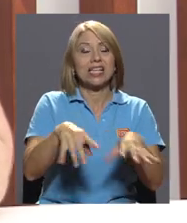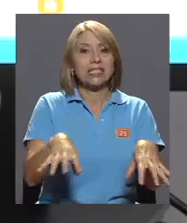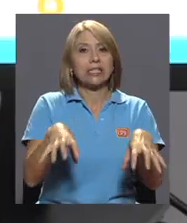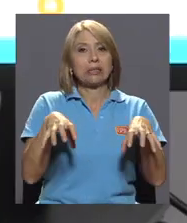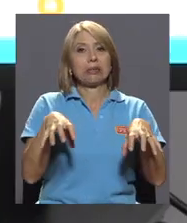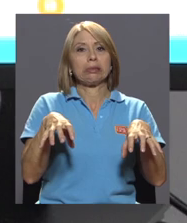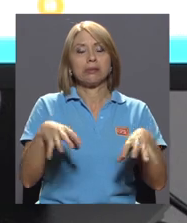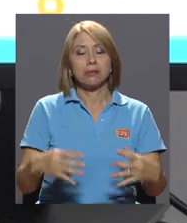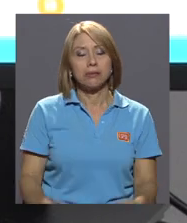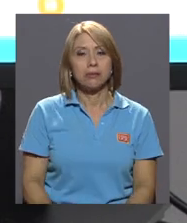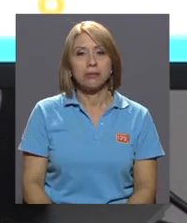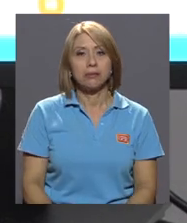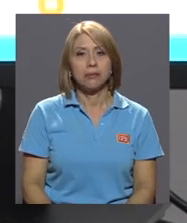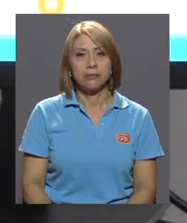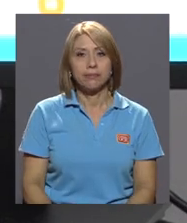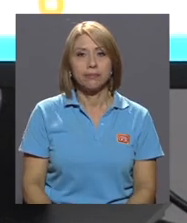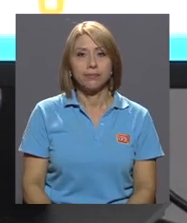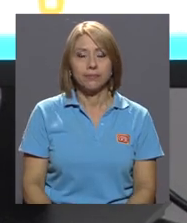sobre ellas.